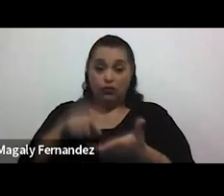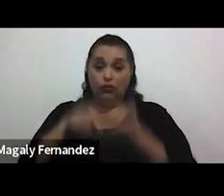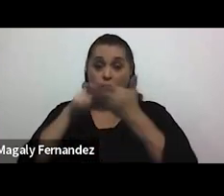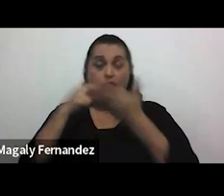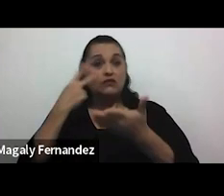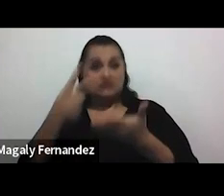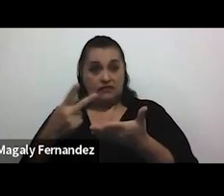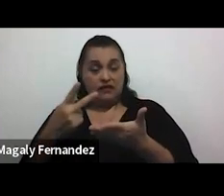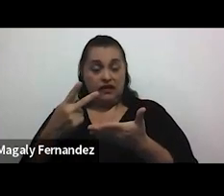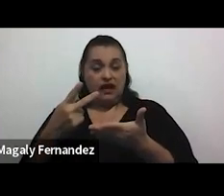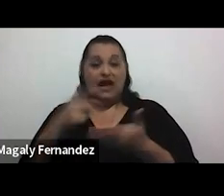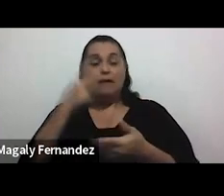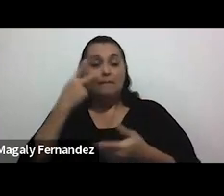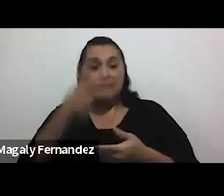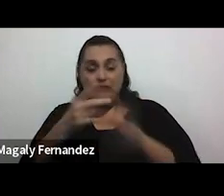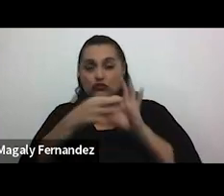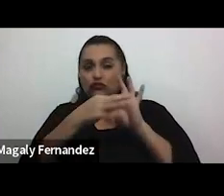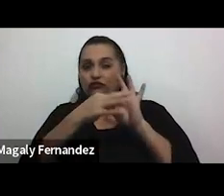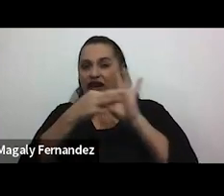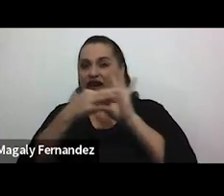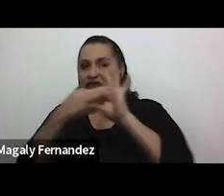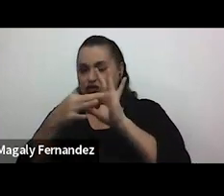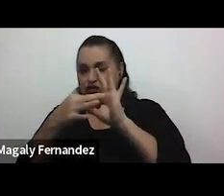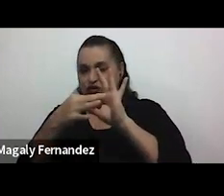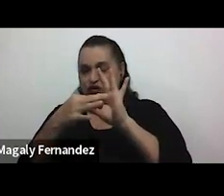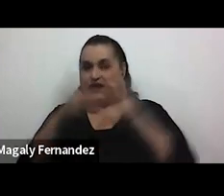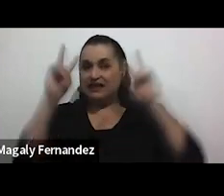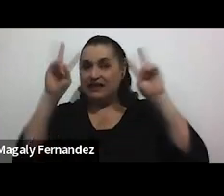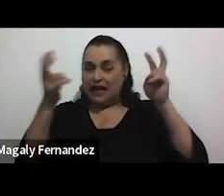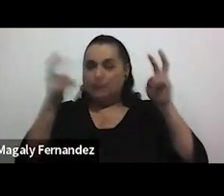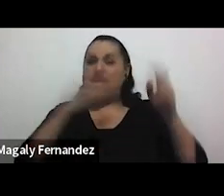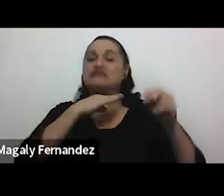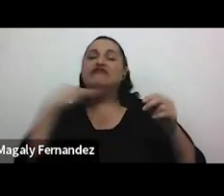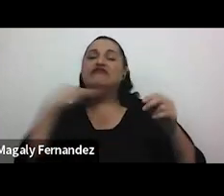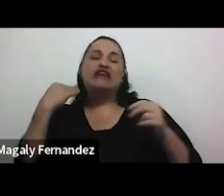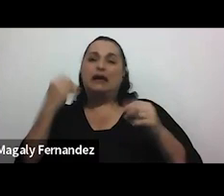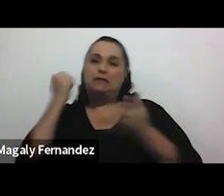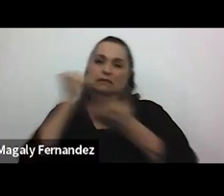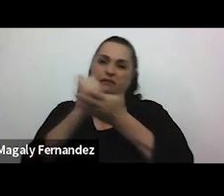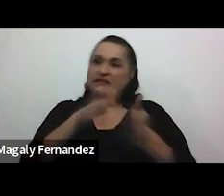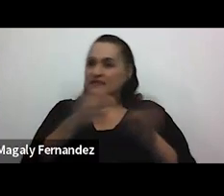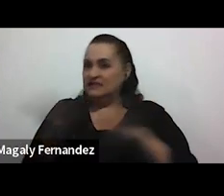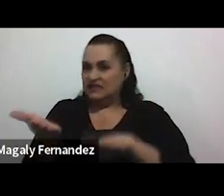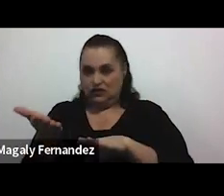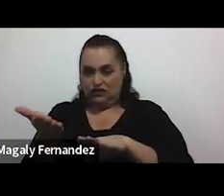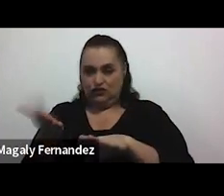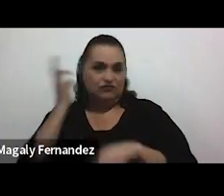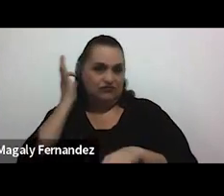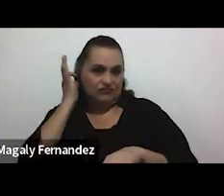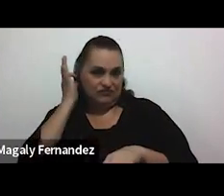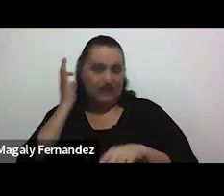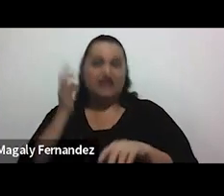encontramos la relación entre los temas de femicidio y las